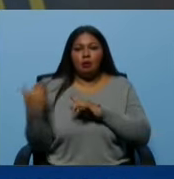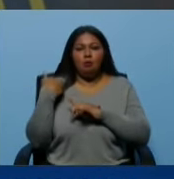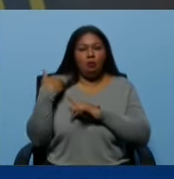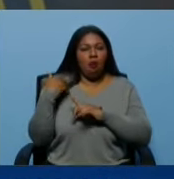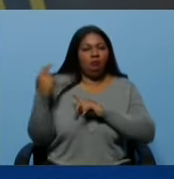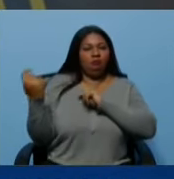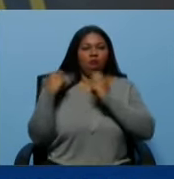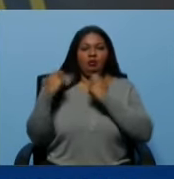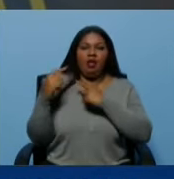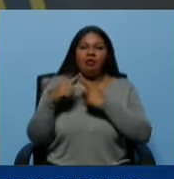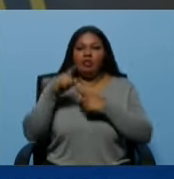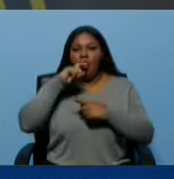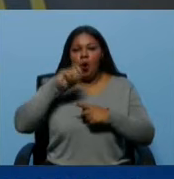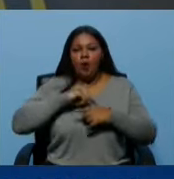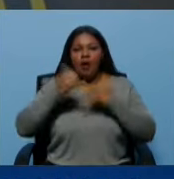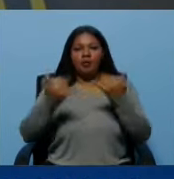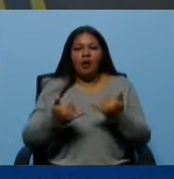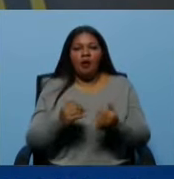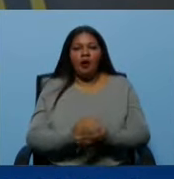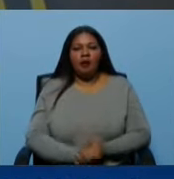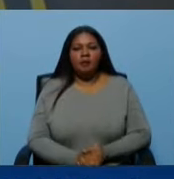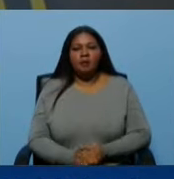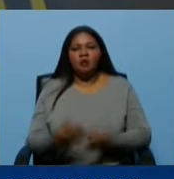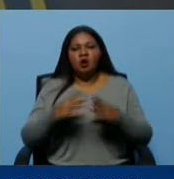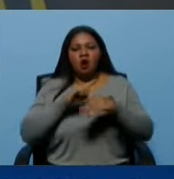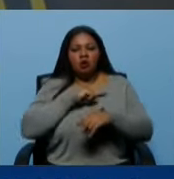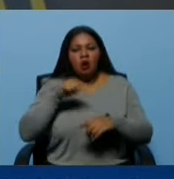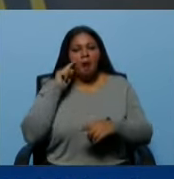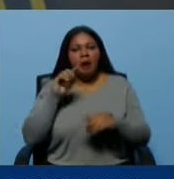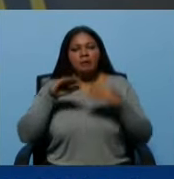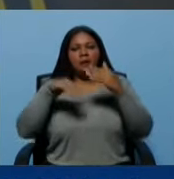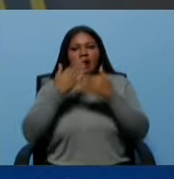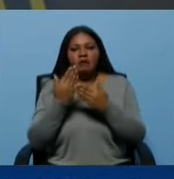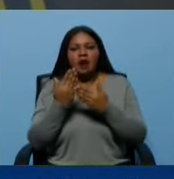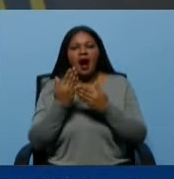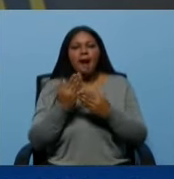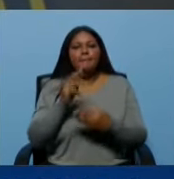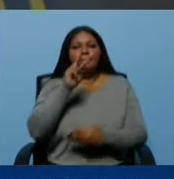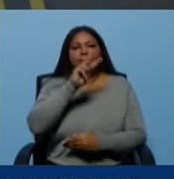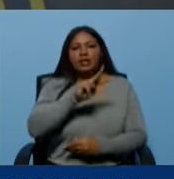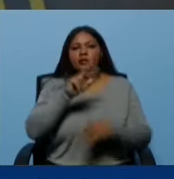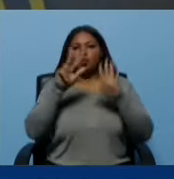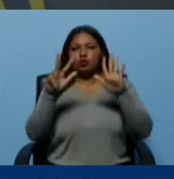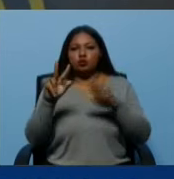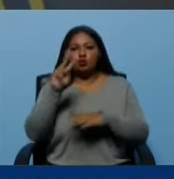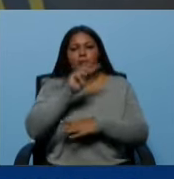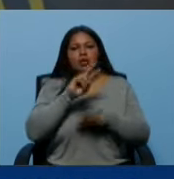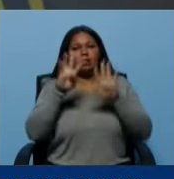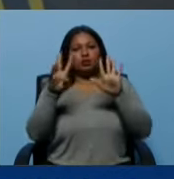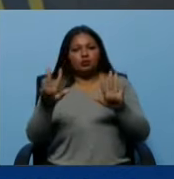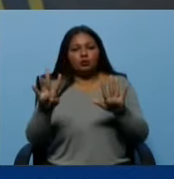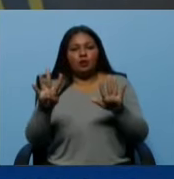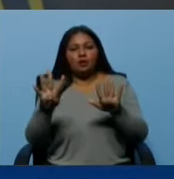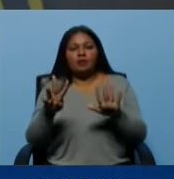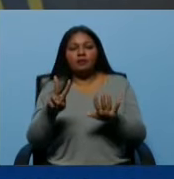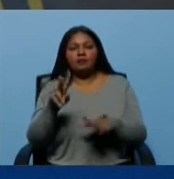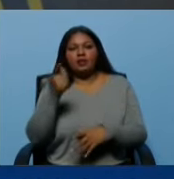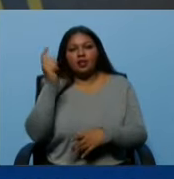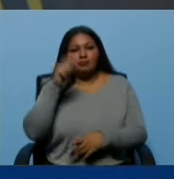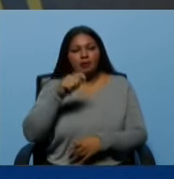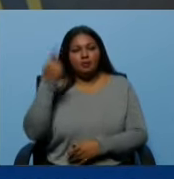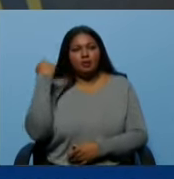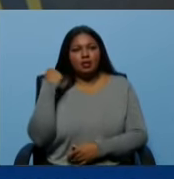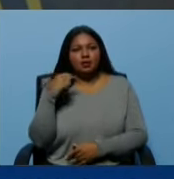desató entre la madrugada del 28, 29 y 30 del mes pasado fueron los sectores de oposición